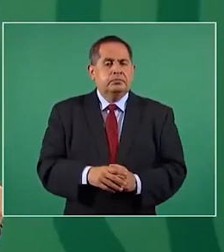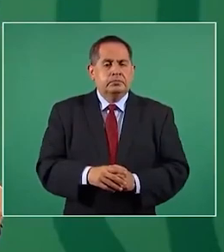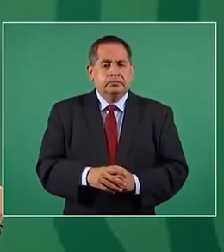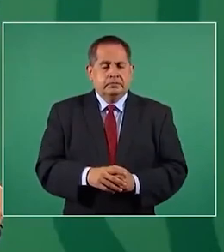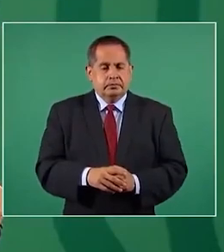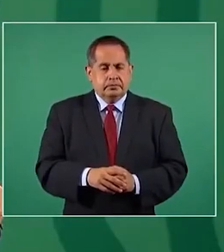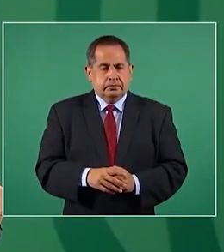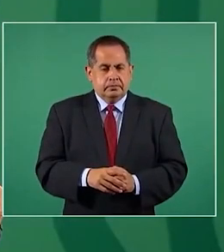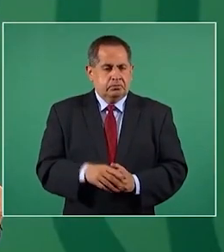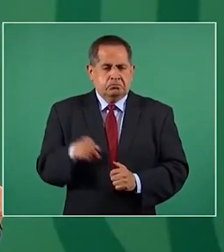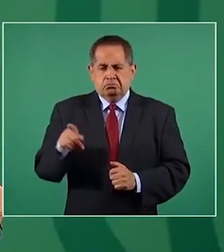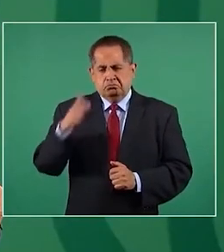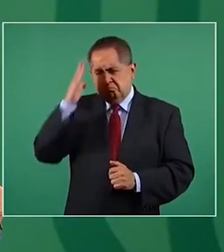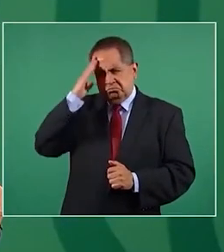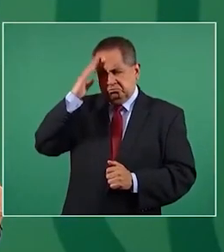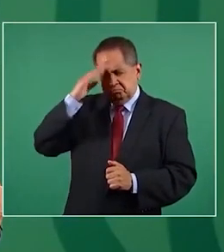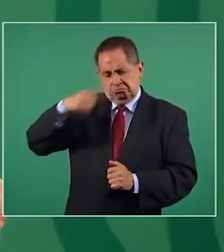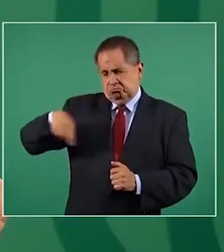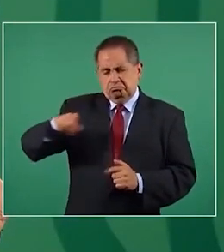un dirigente